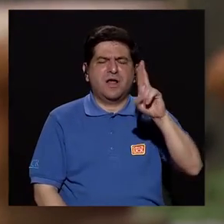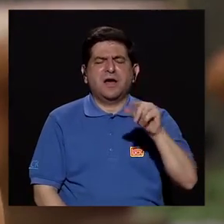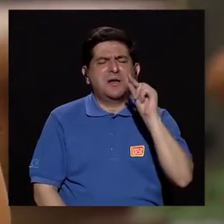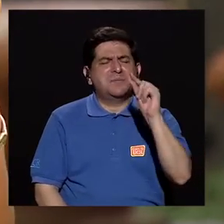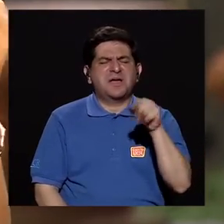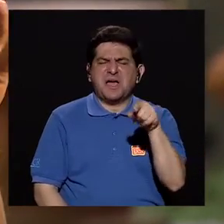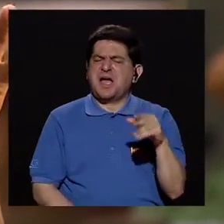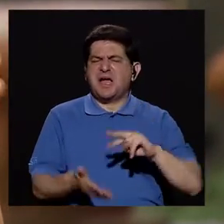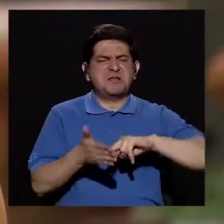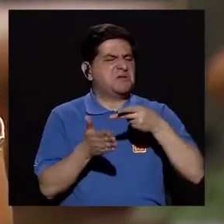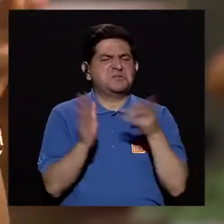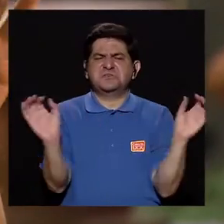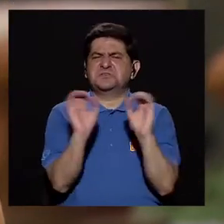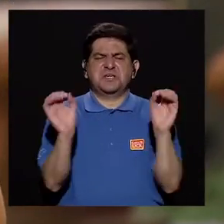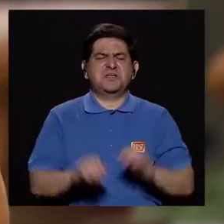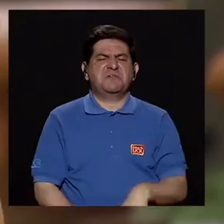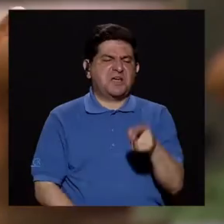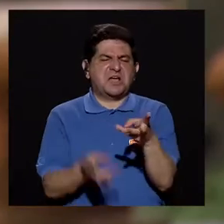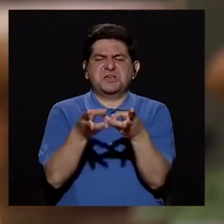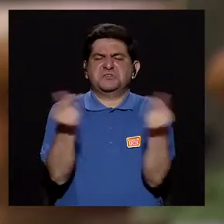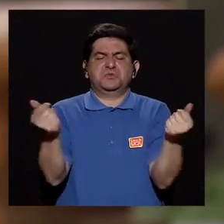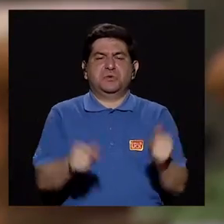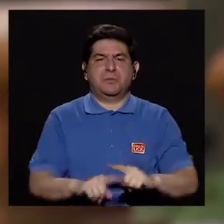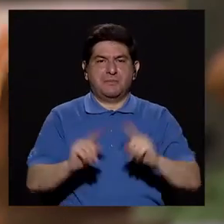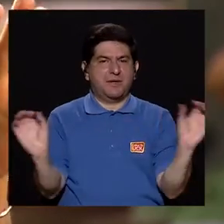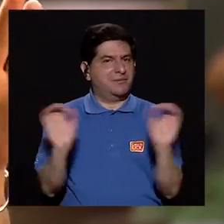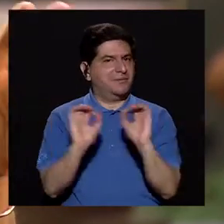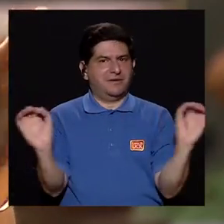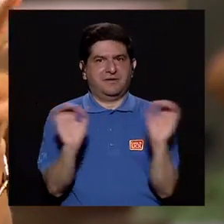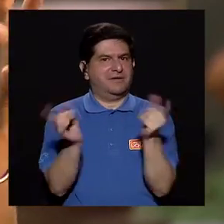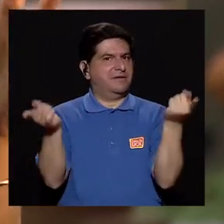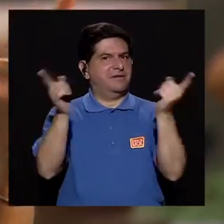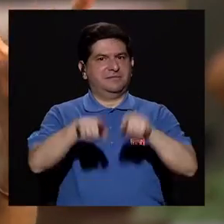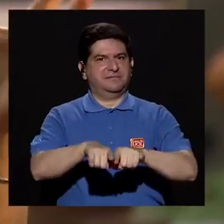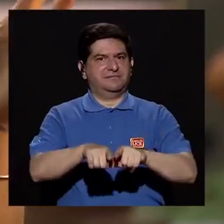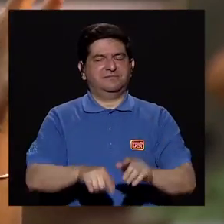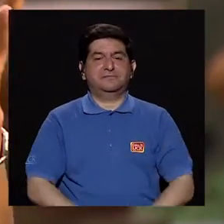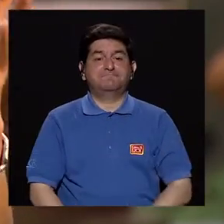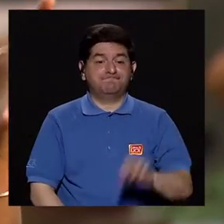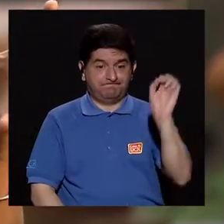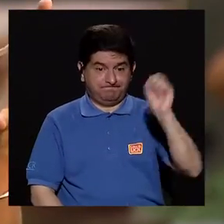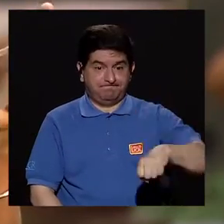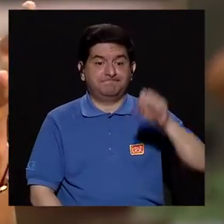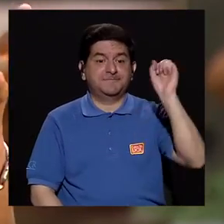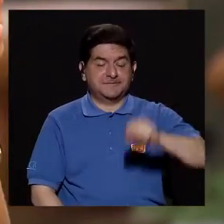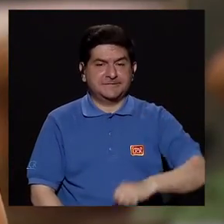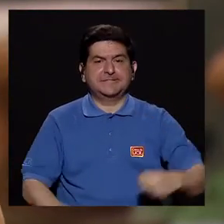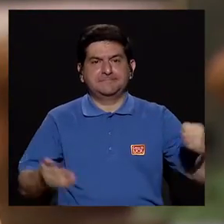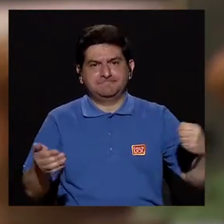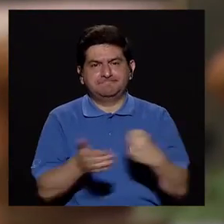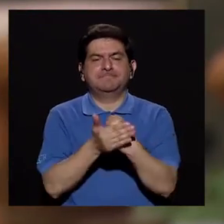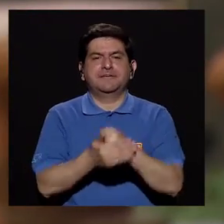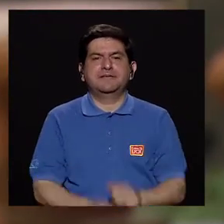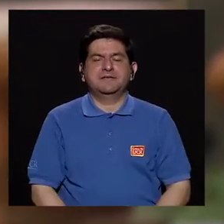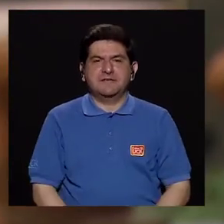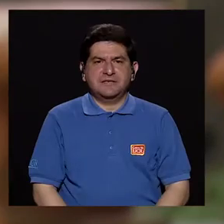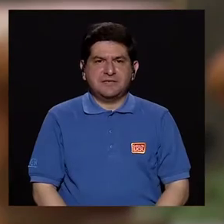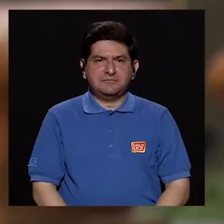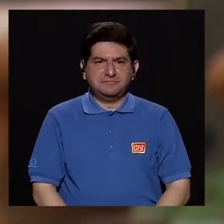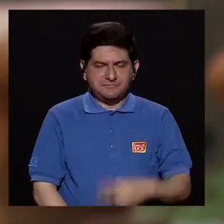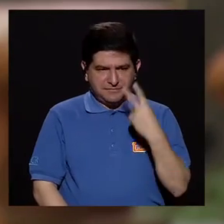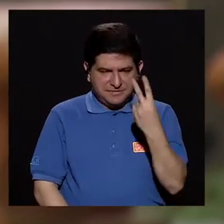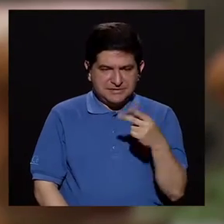caso. Esto no es nada, no es nada. Se me va a quitar, se me va a quitar y no se quito. Entonces, sí, desafortunadamente cada vez